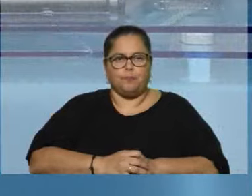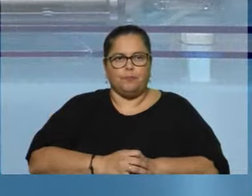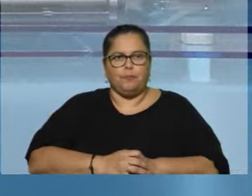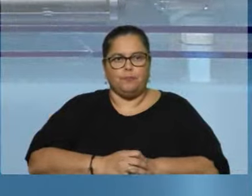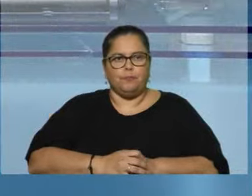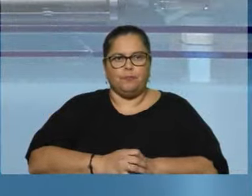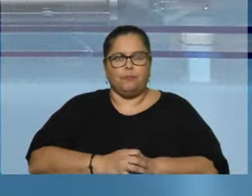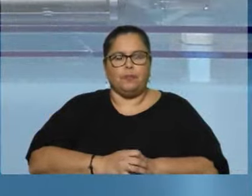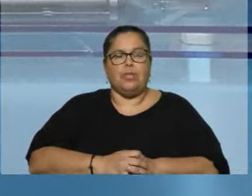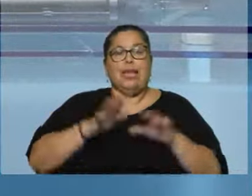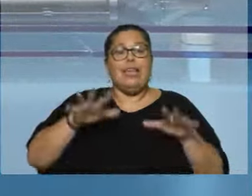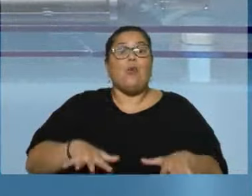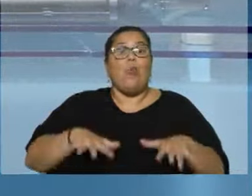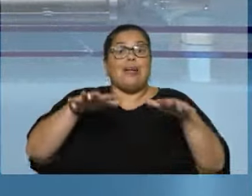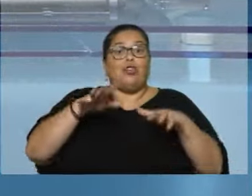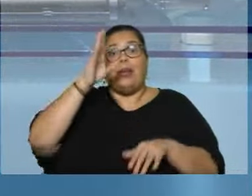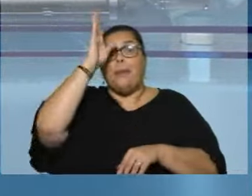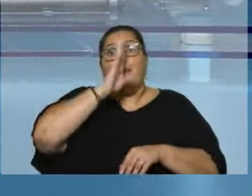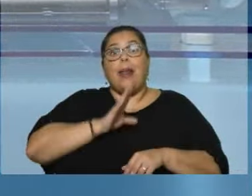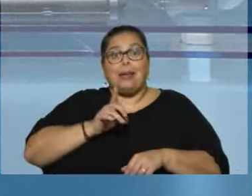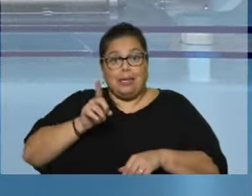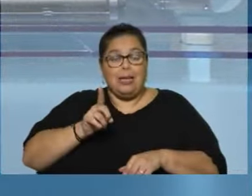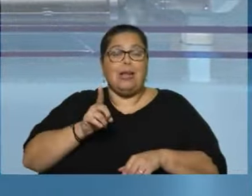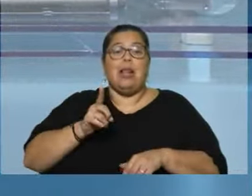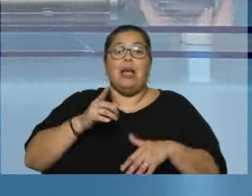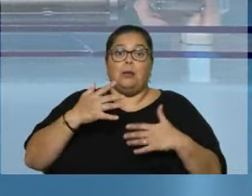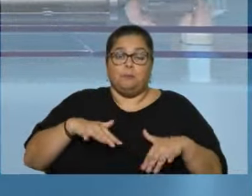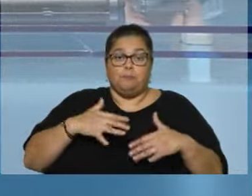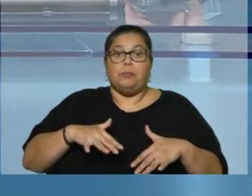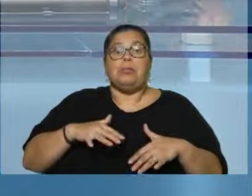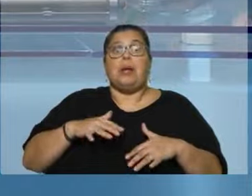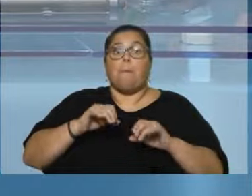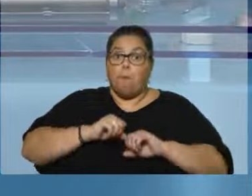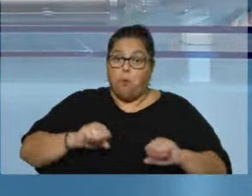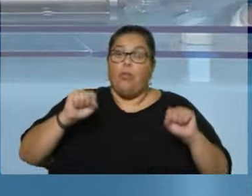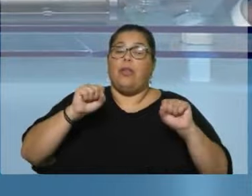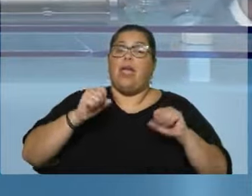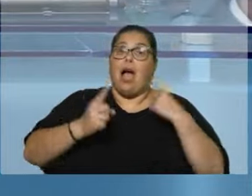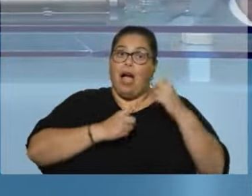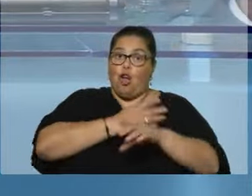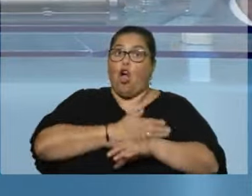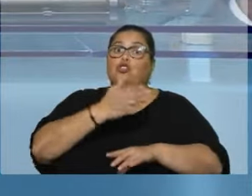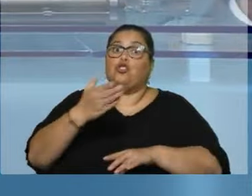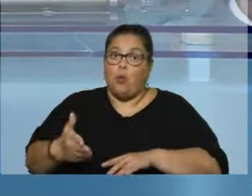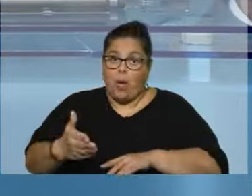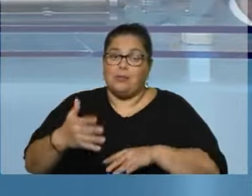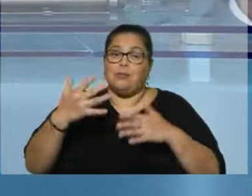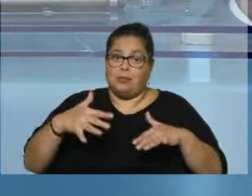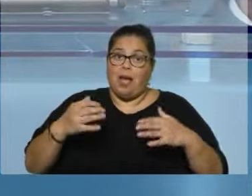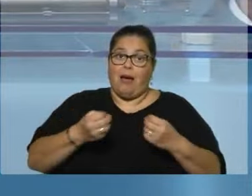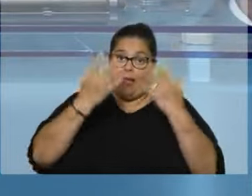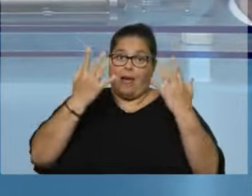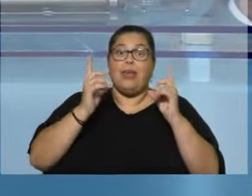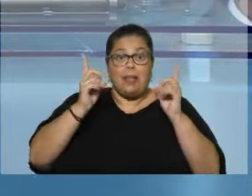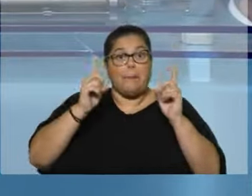Las inundaciones en Brasil han dejado y se prevé que puedan dejar algunas consecuencias más aún aquí en el nuestro. Sí,